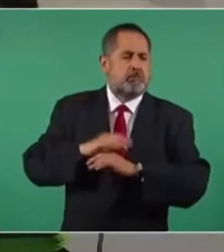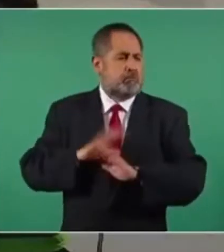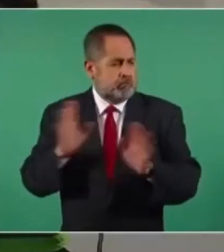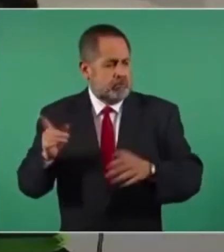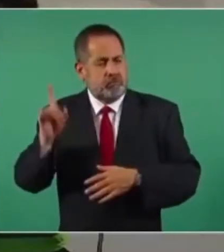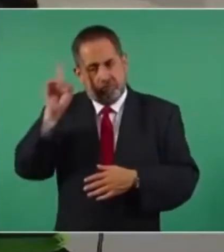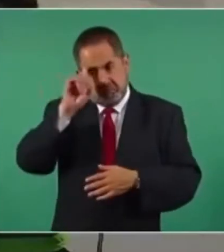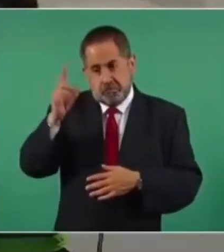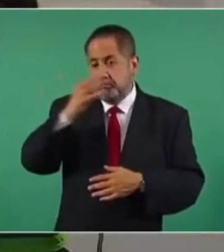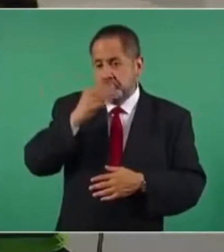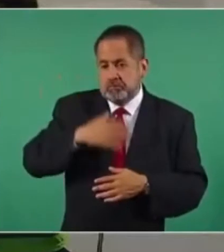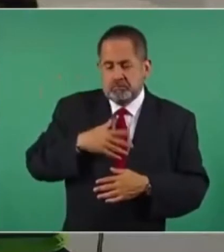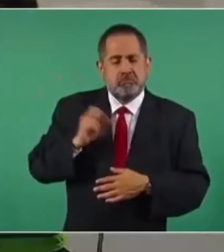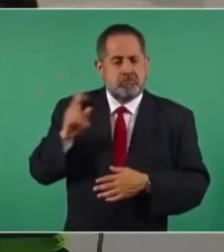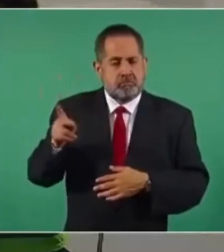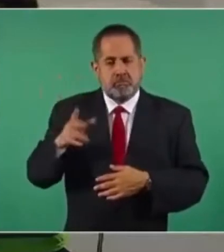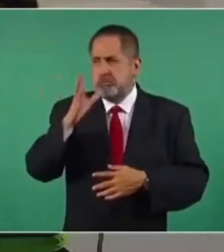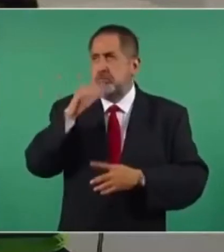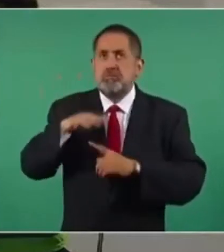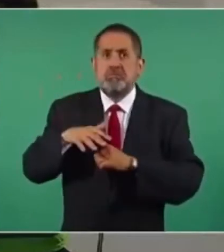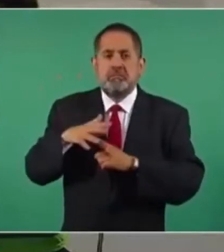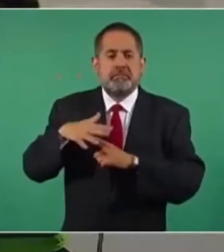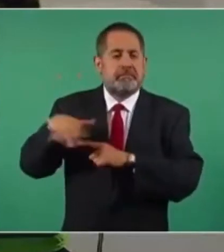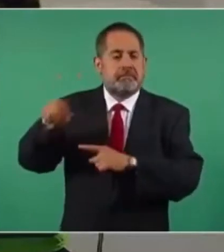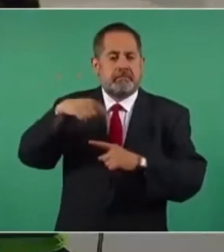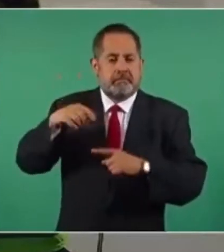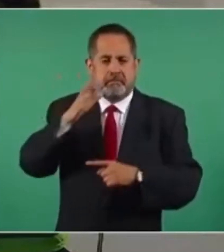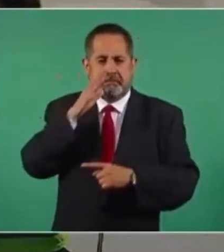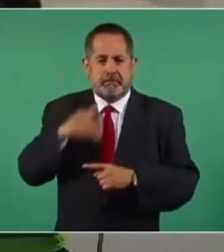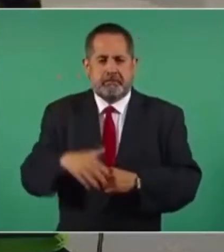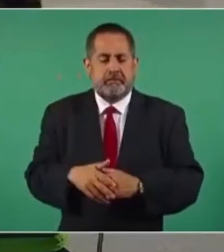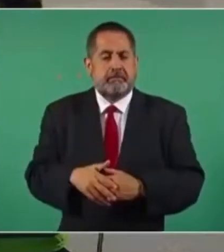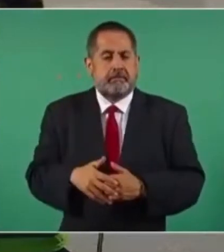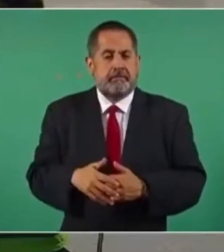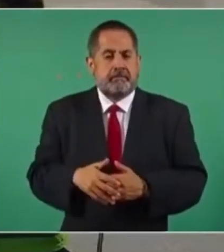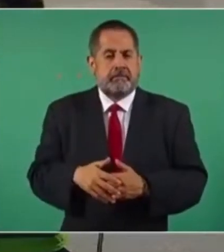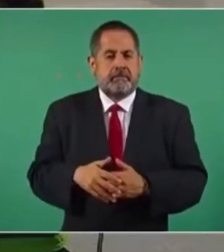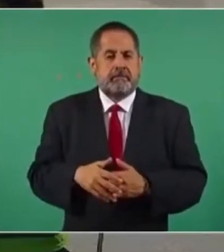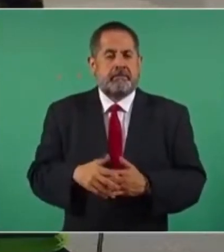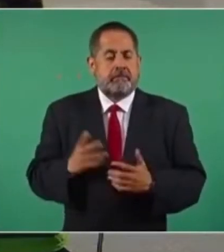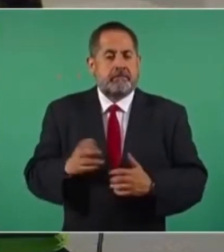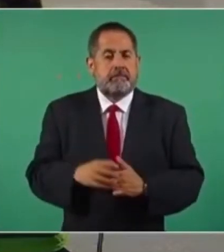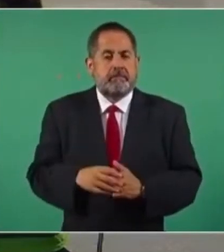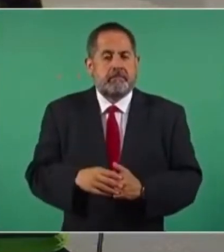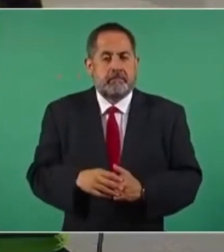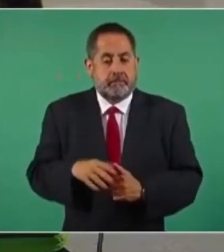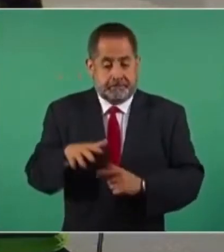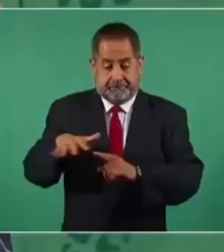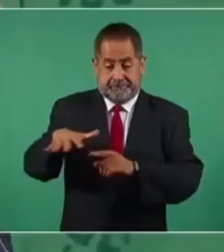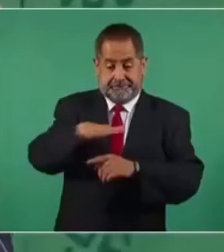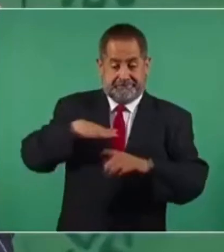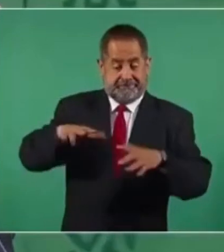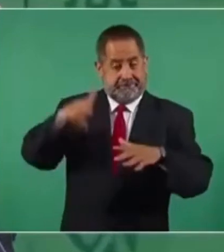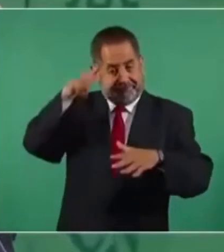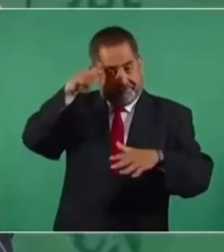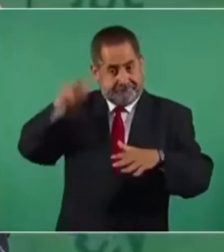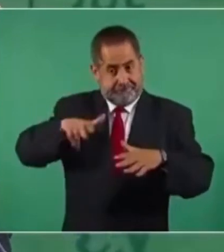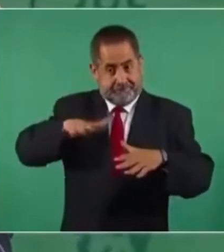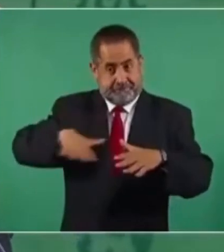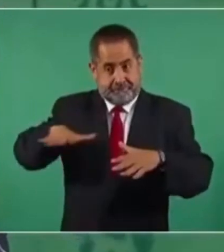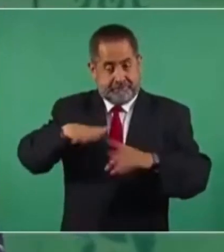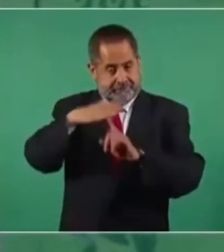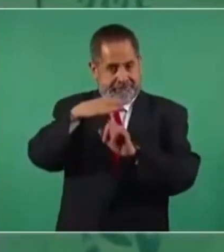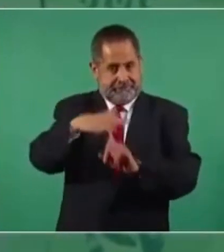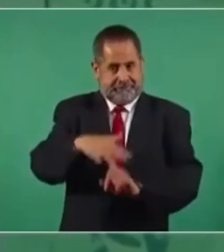recomendaron que no era posible. En esa parte de Hidalgo, donde